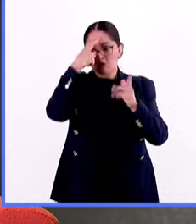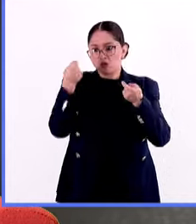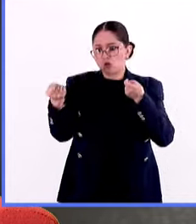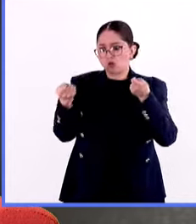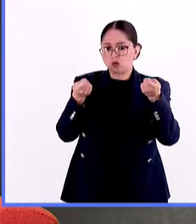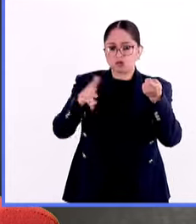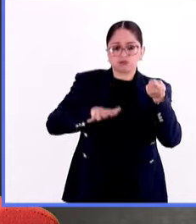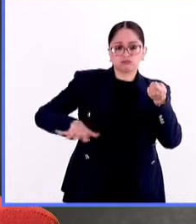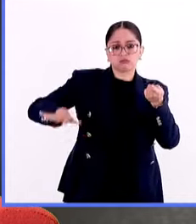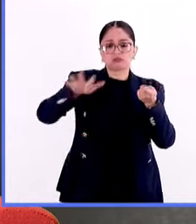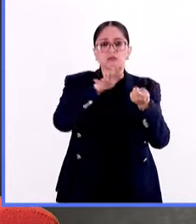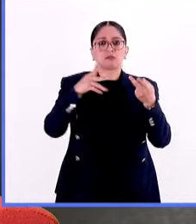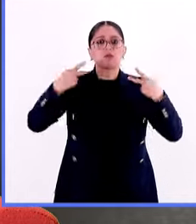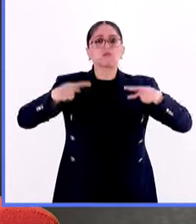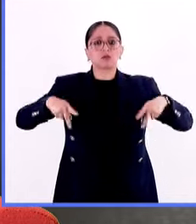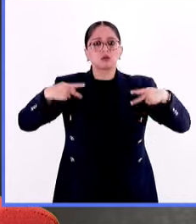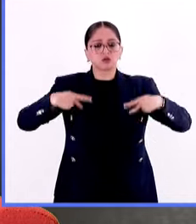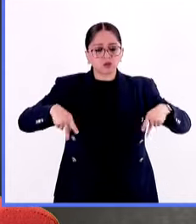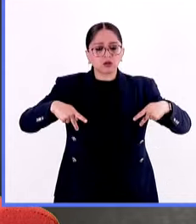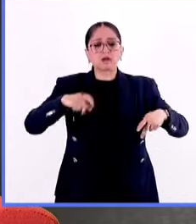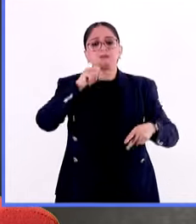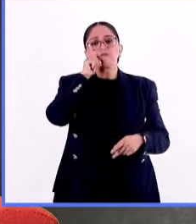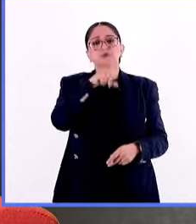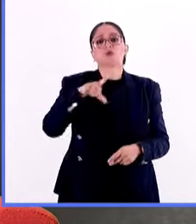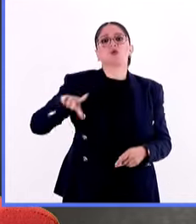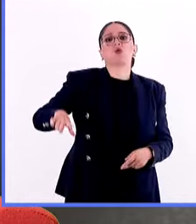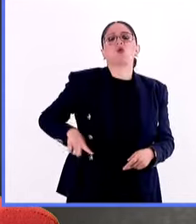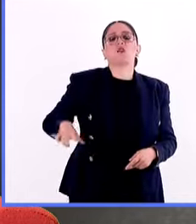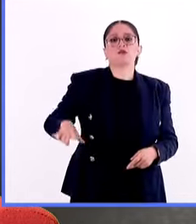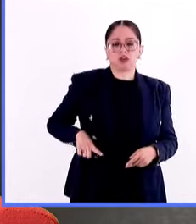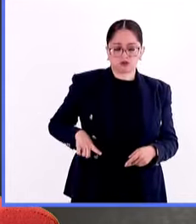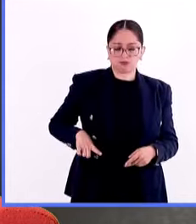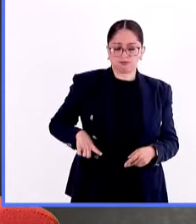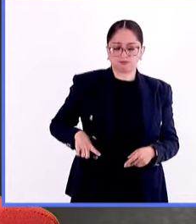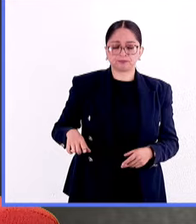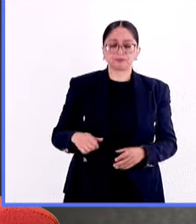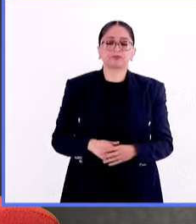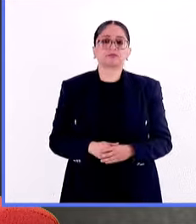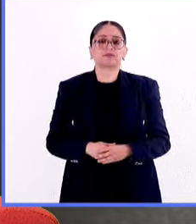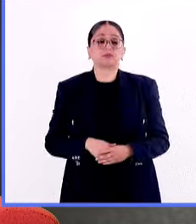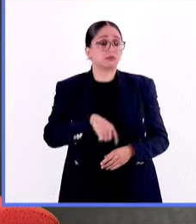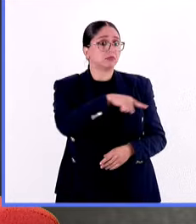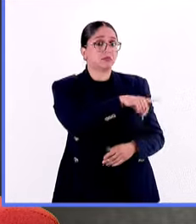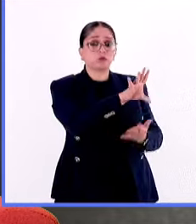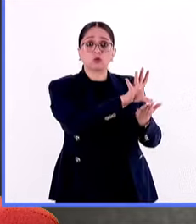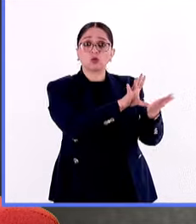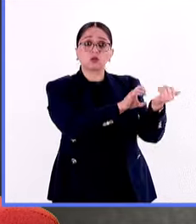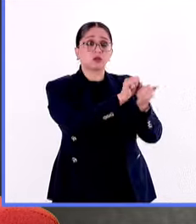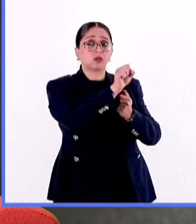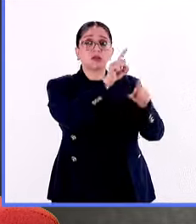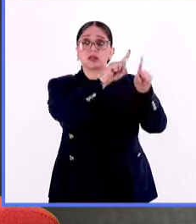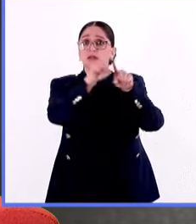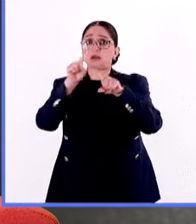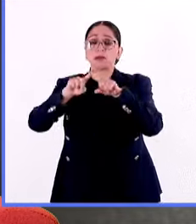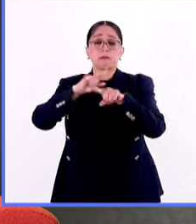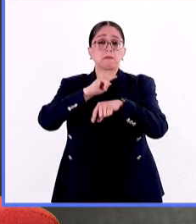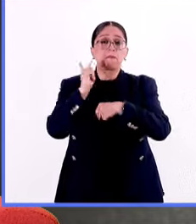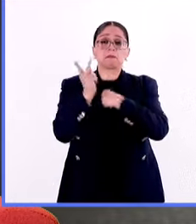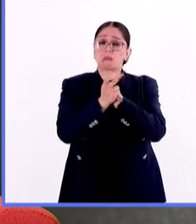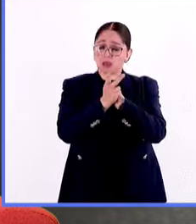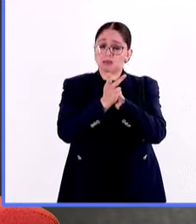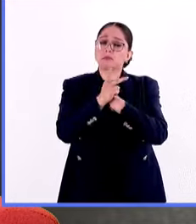convivencia de la sociedad y las formas de gobierno. Entonces es importante para cualquier país, en este caso para México ha sido